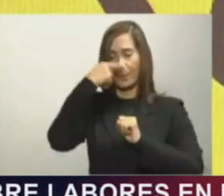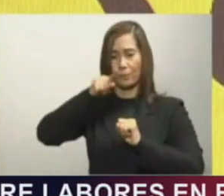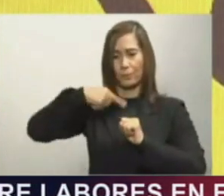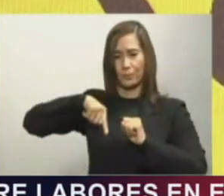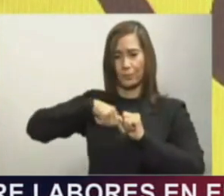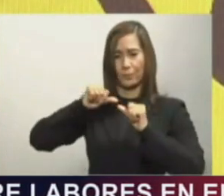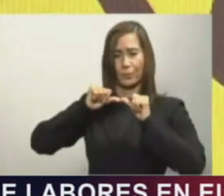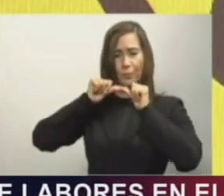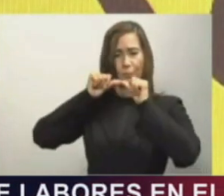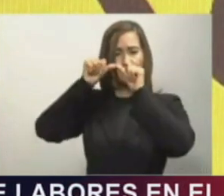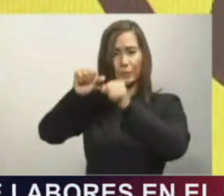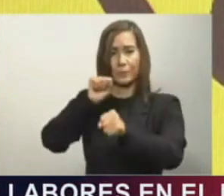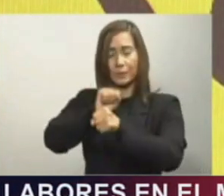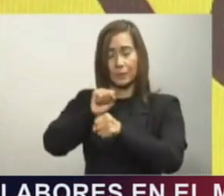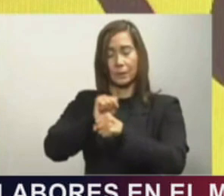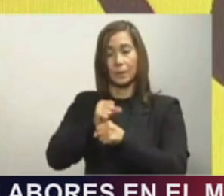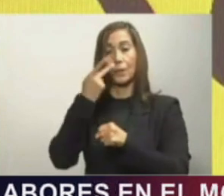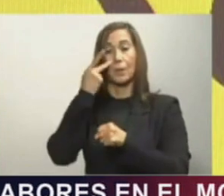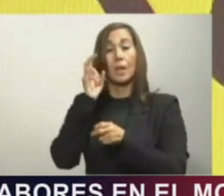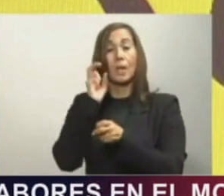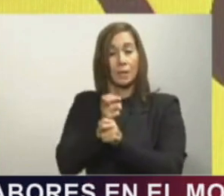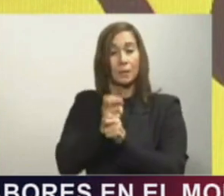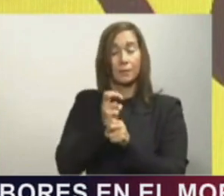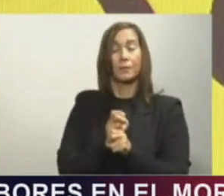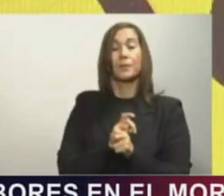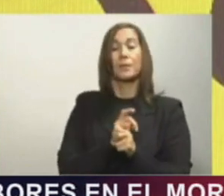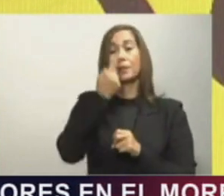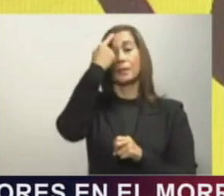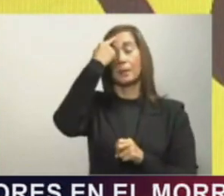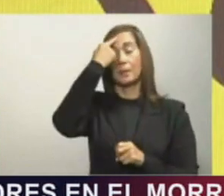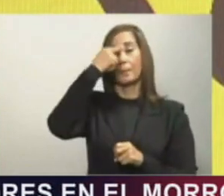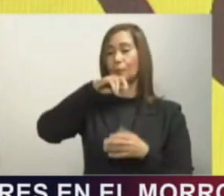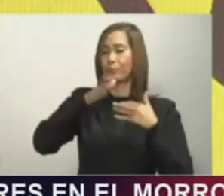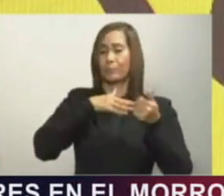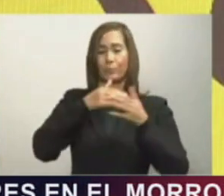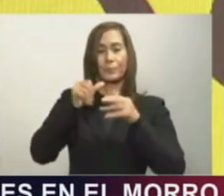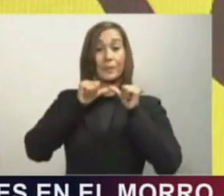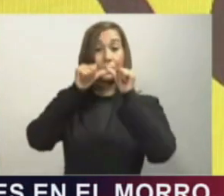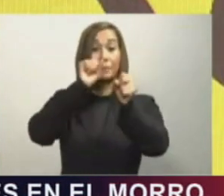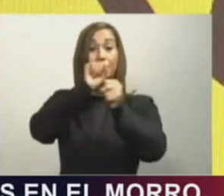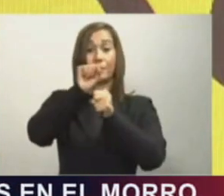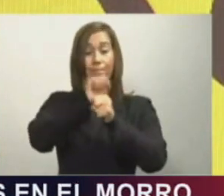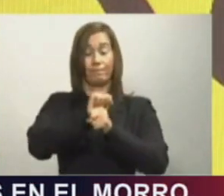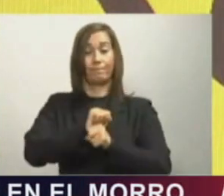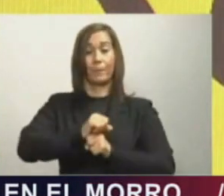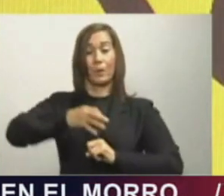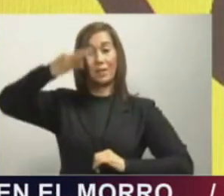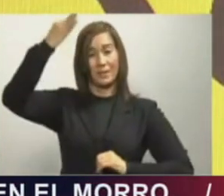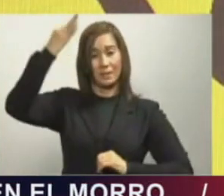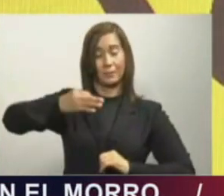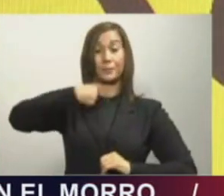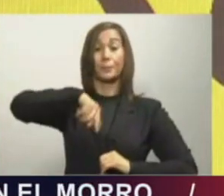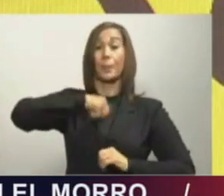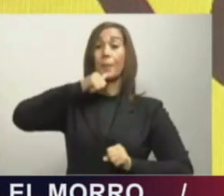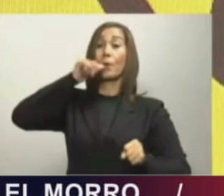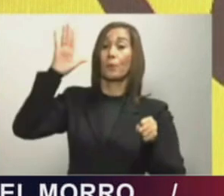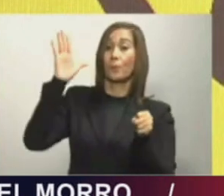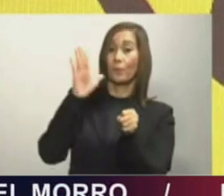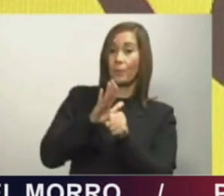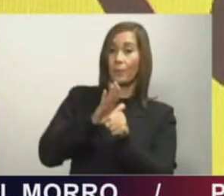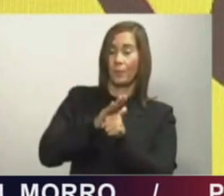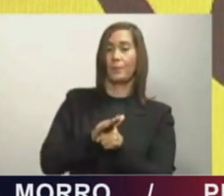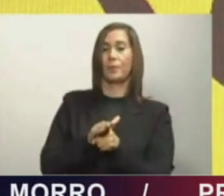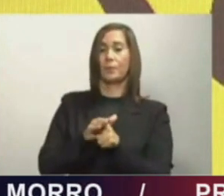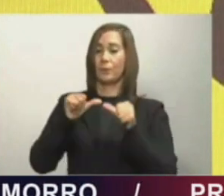muchísimos obstáculos, pero les puedo asegurar que tenemos el firme compromiso de romper